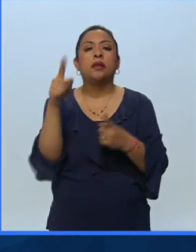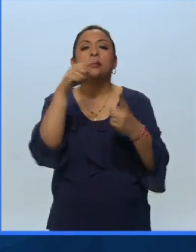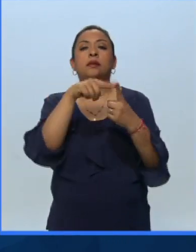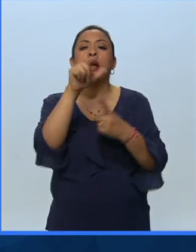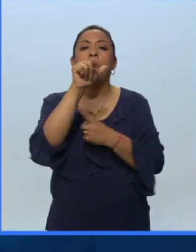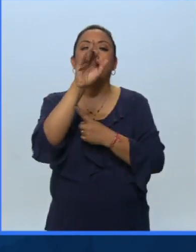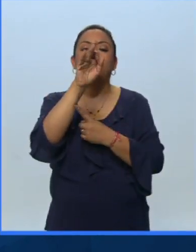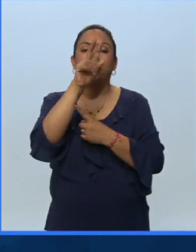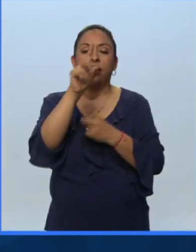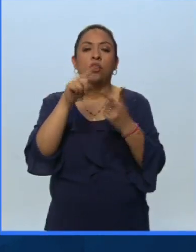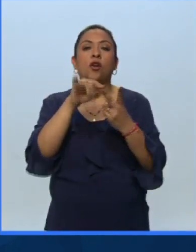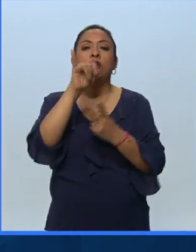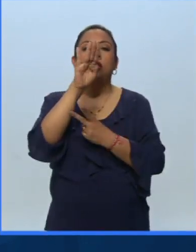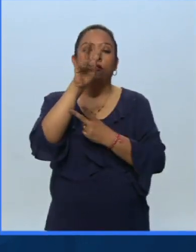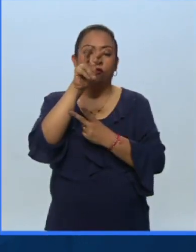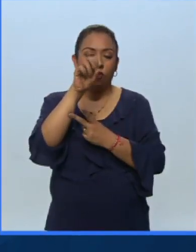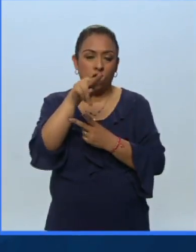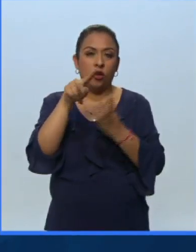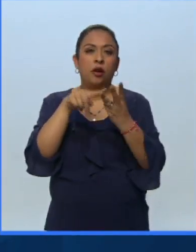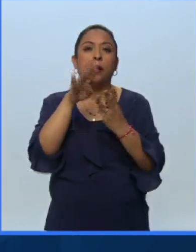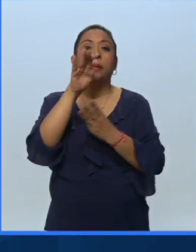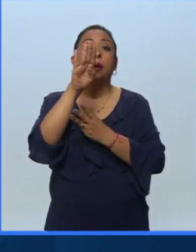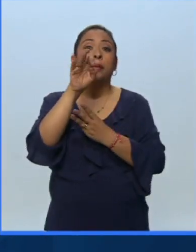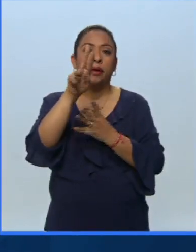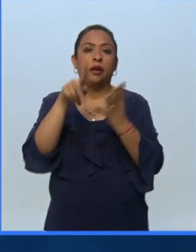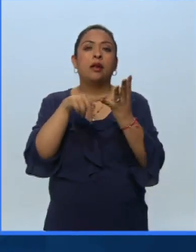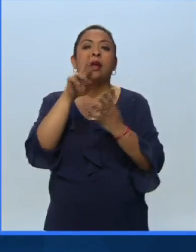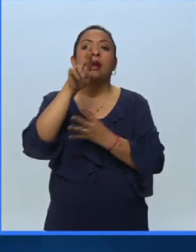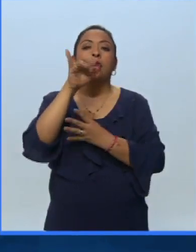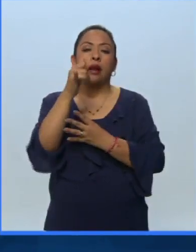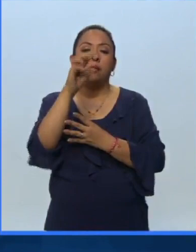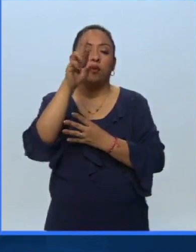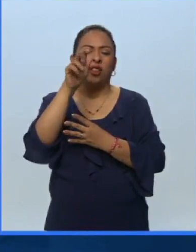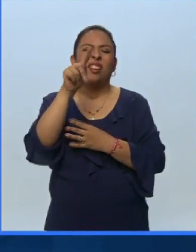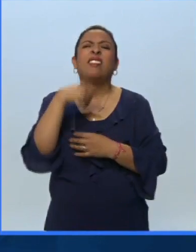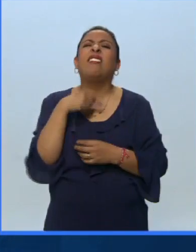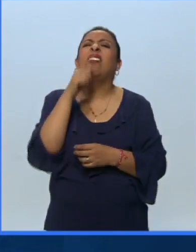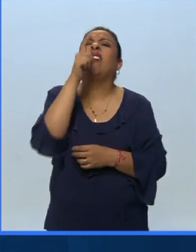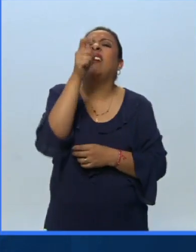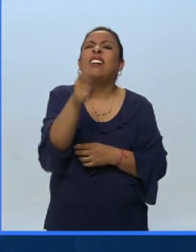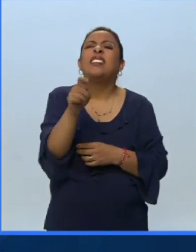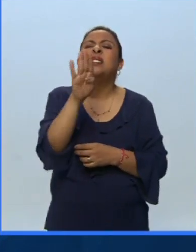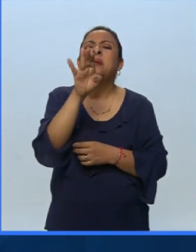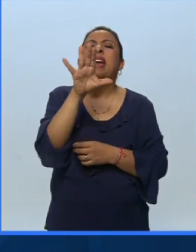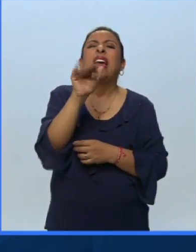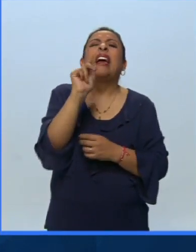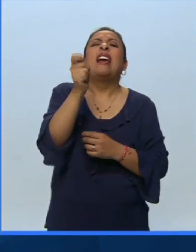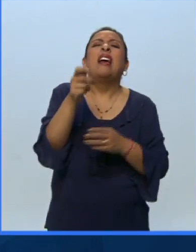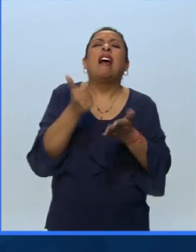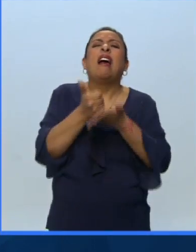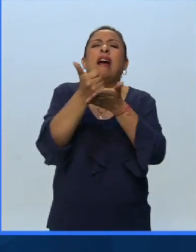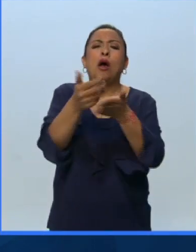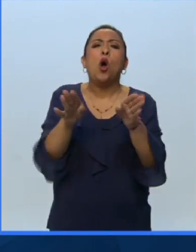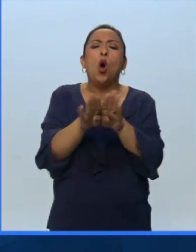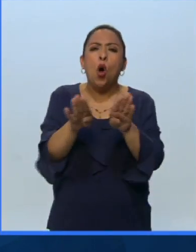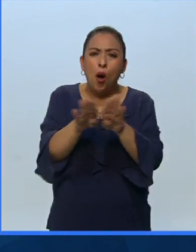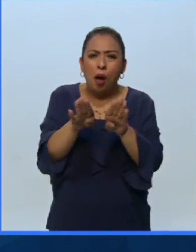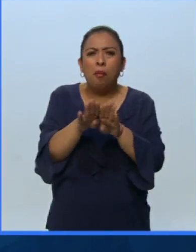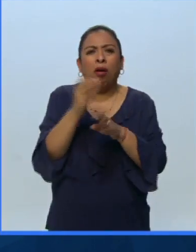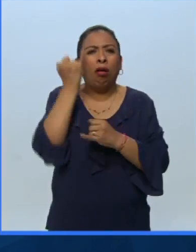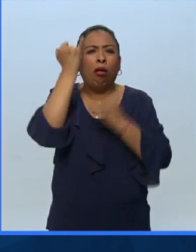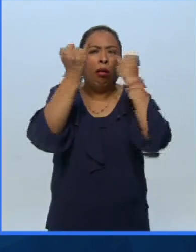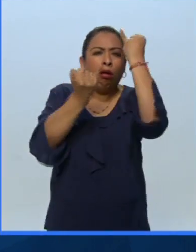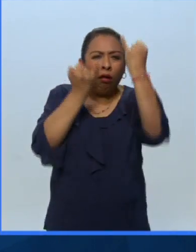Alfredo Tello Ivón Oblea Vivir Quintana Ray Morteo ¿En qué consiste esta beca? ¿Cómo los ayuda a la